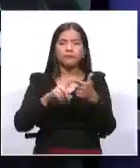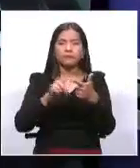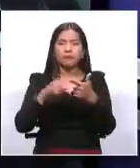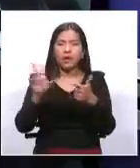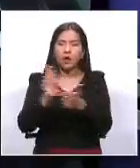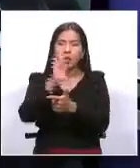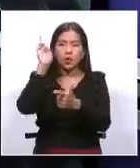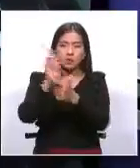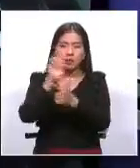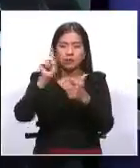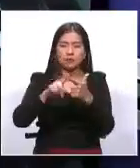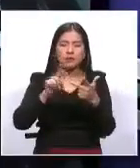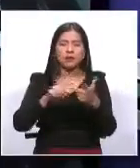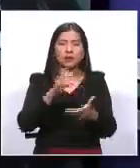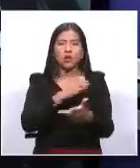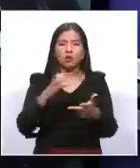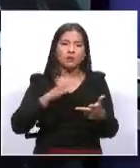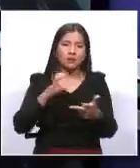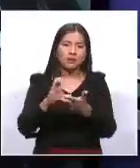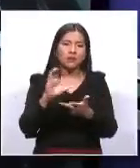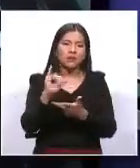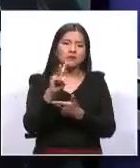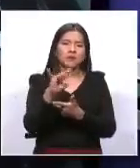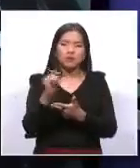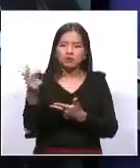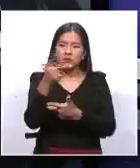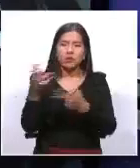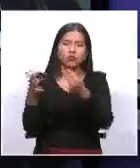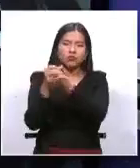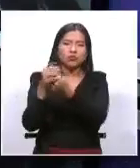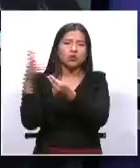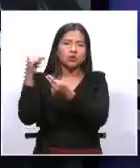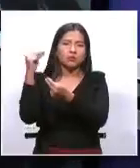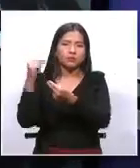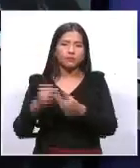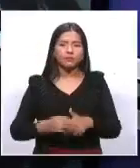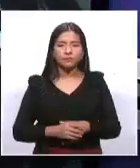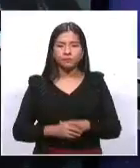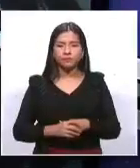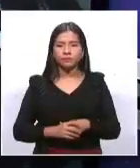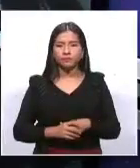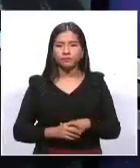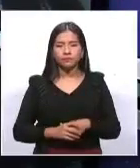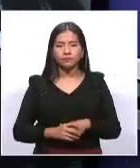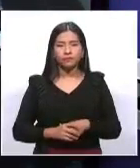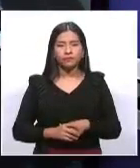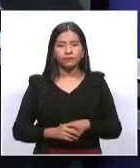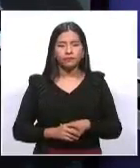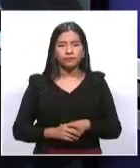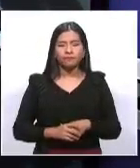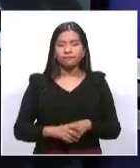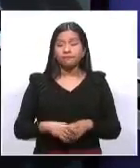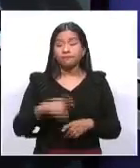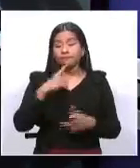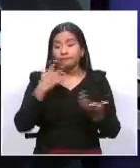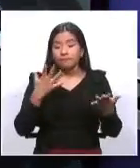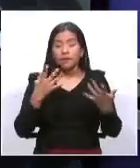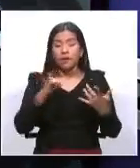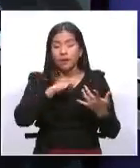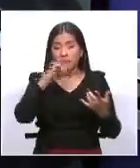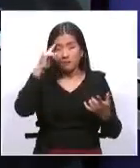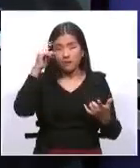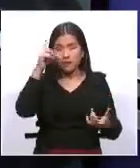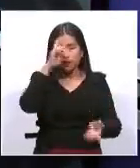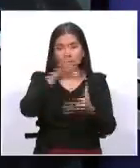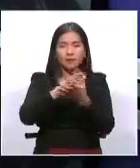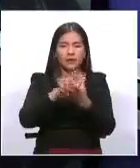gobernación, universidad y también el Comité Cívico de Santa Cruz. Mire, creo que es importante tener